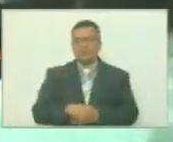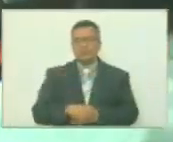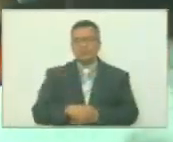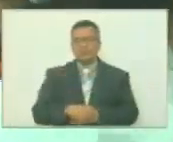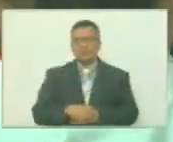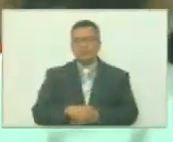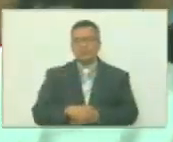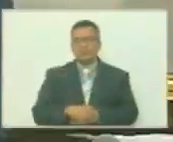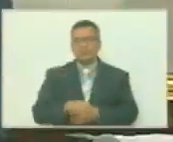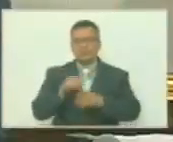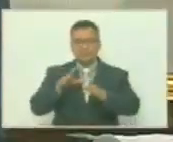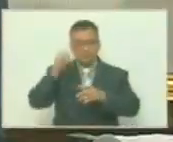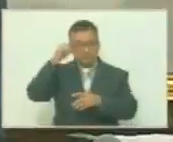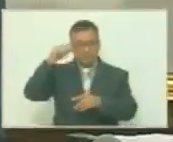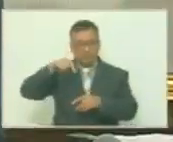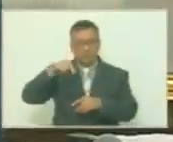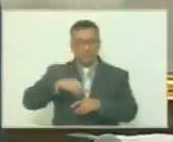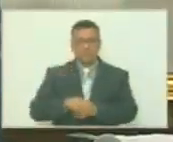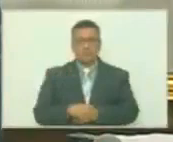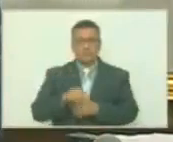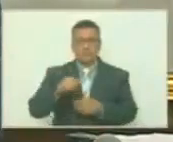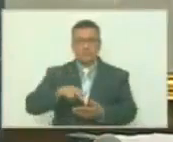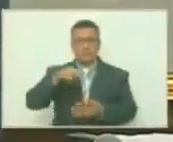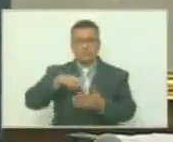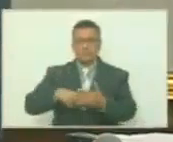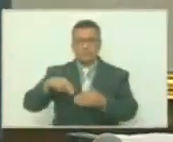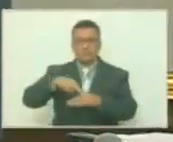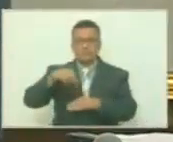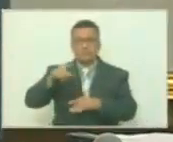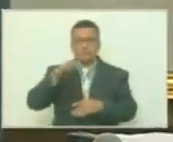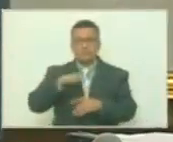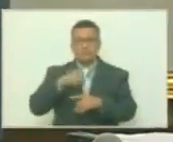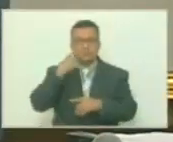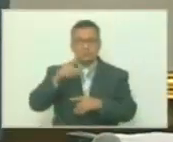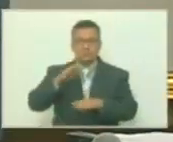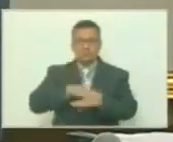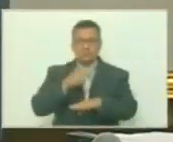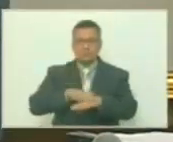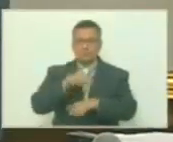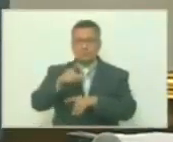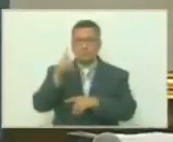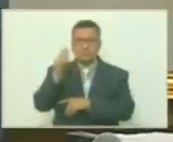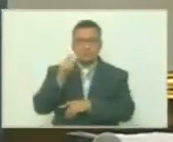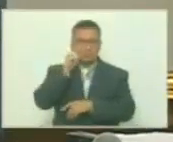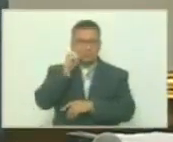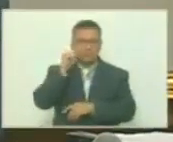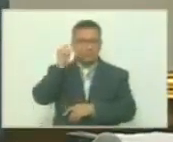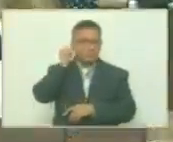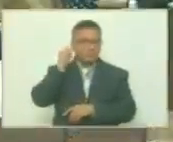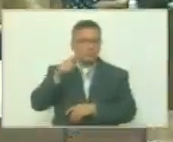el orden del día se levanta la sesión y nos vemos el jueves diputadas y diputados